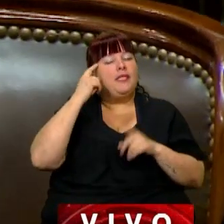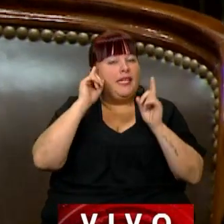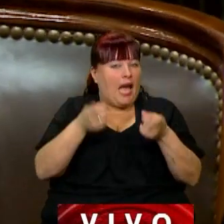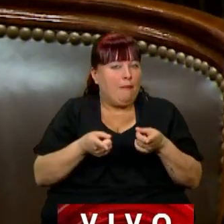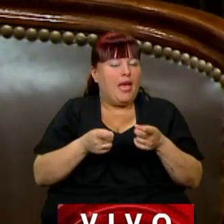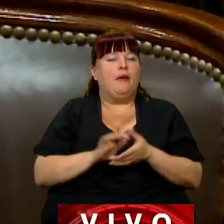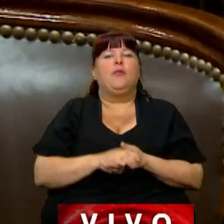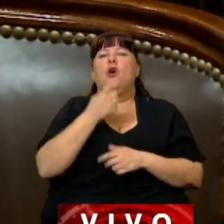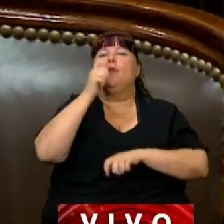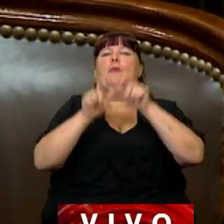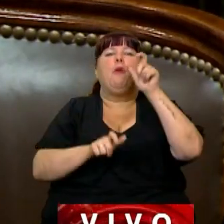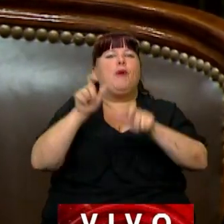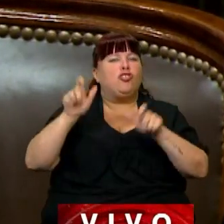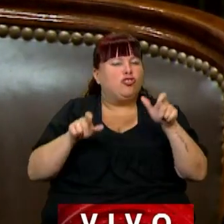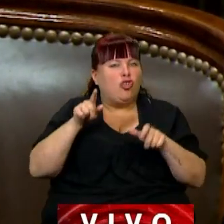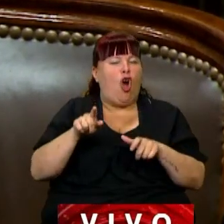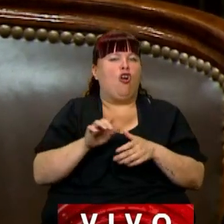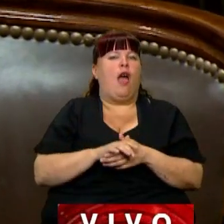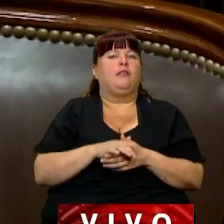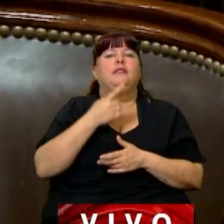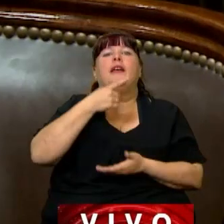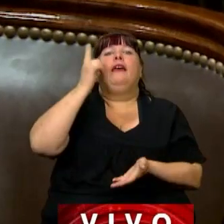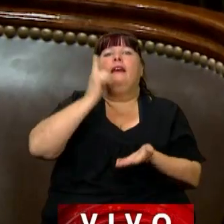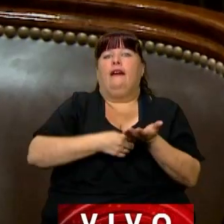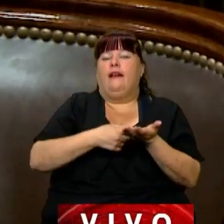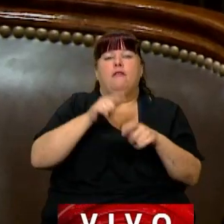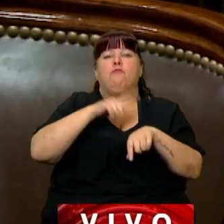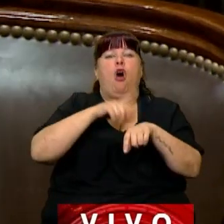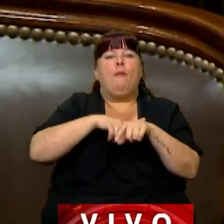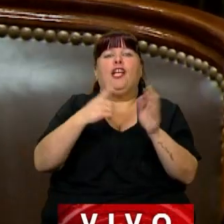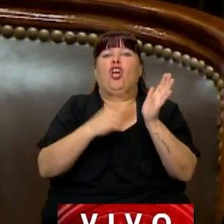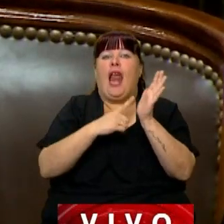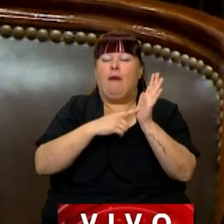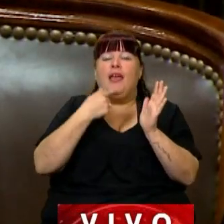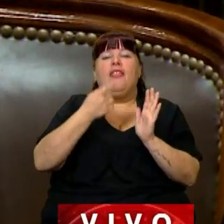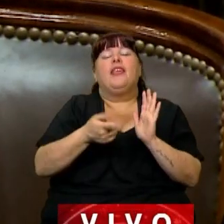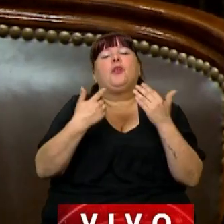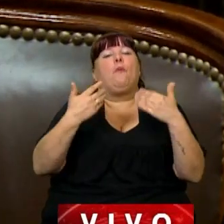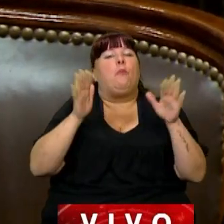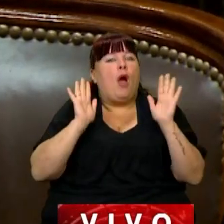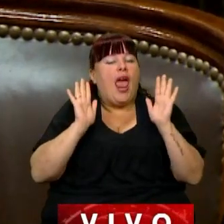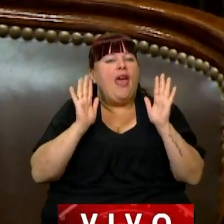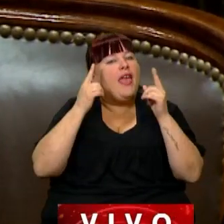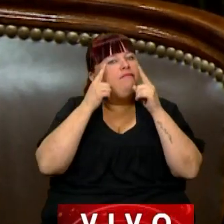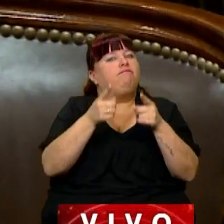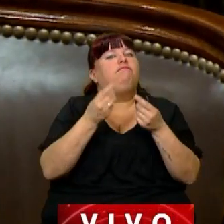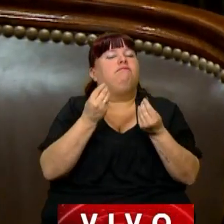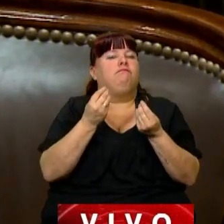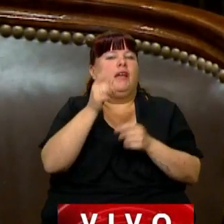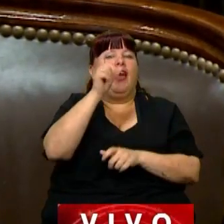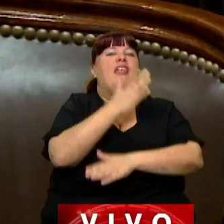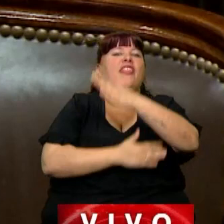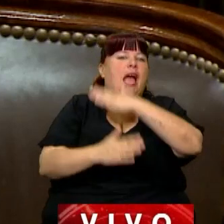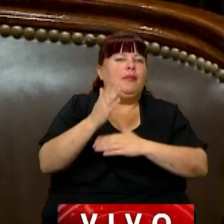aquellas que se dictaminen en algún momento con la reglamentación que pueden ser consideradas